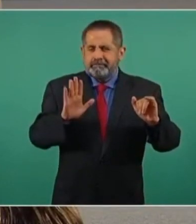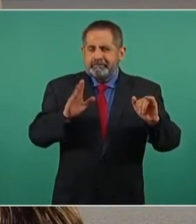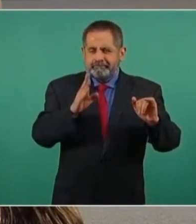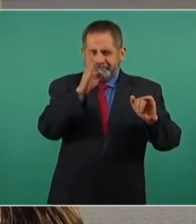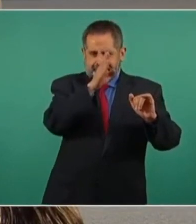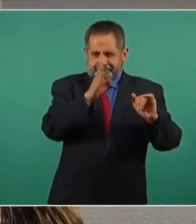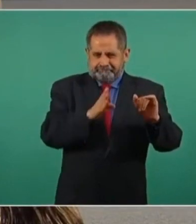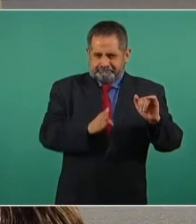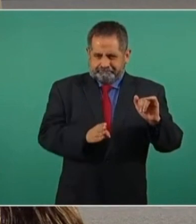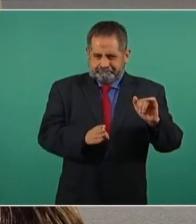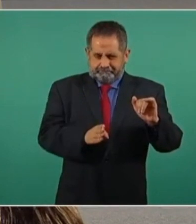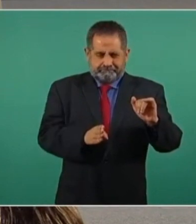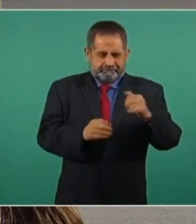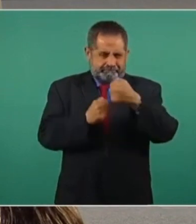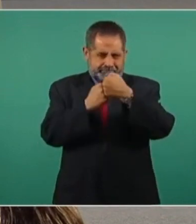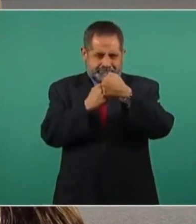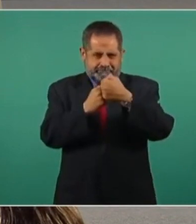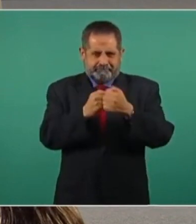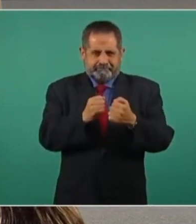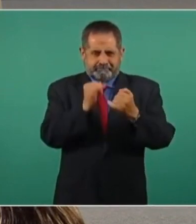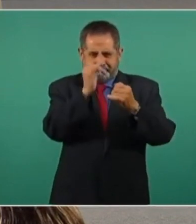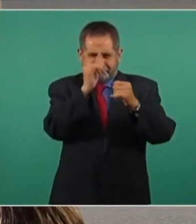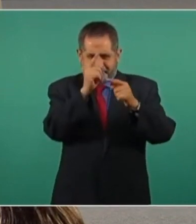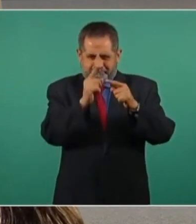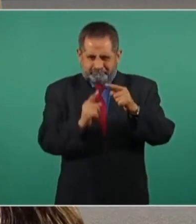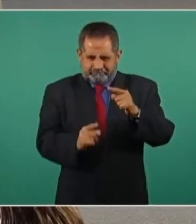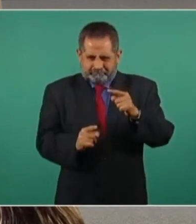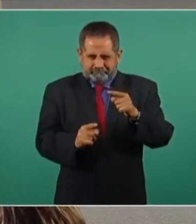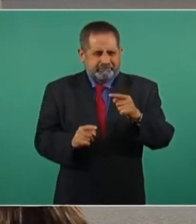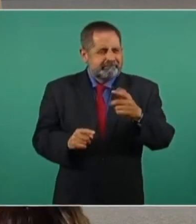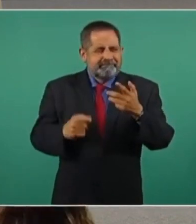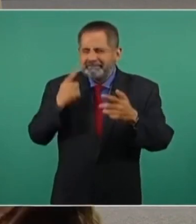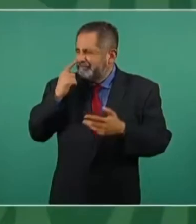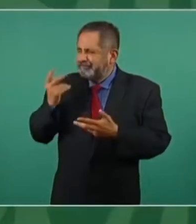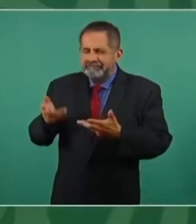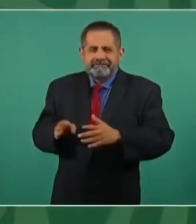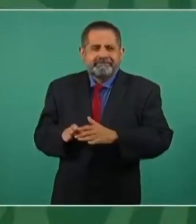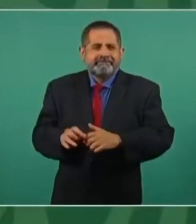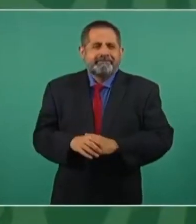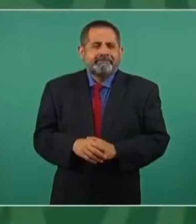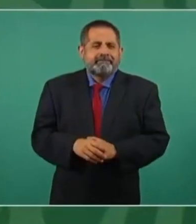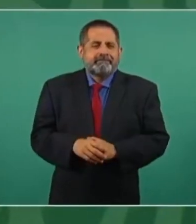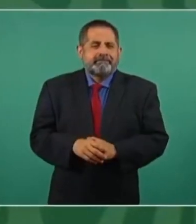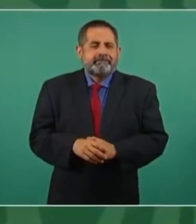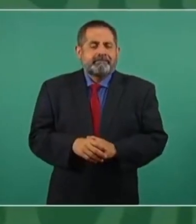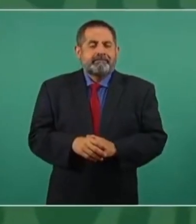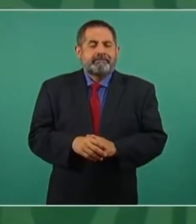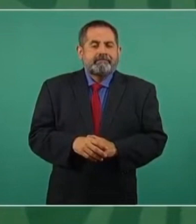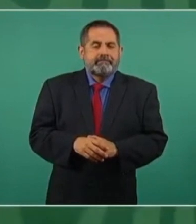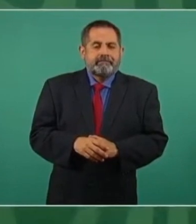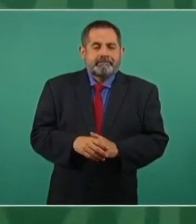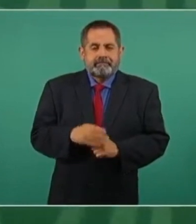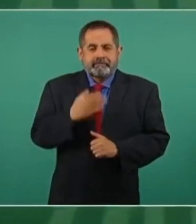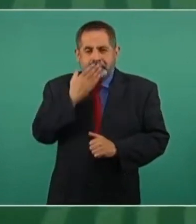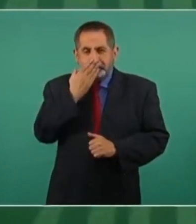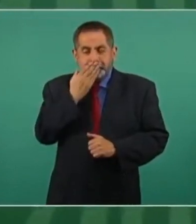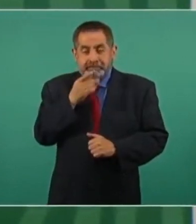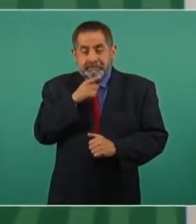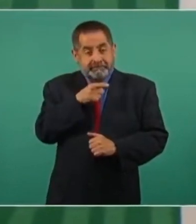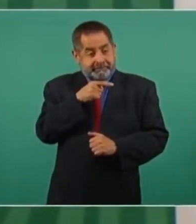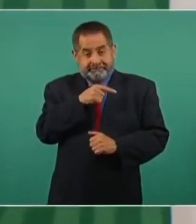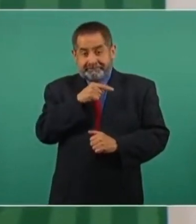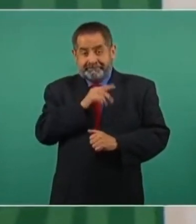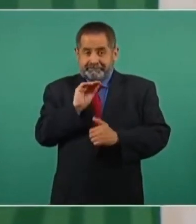no la encuentran, le puso él